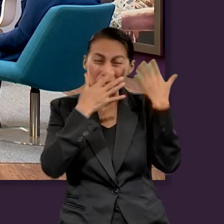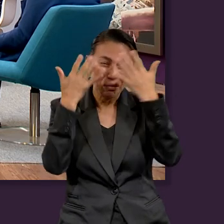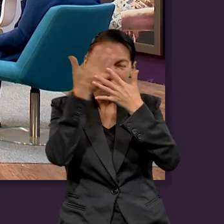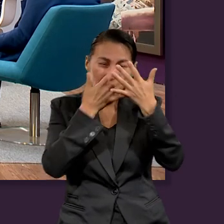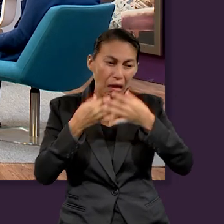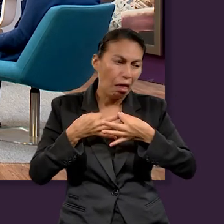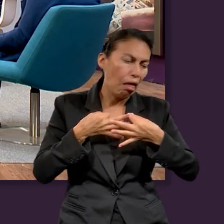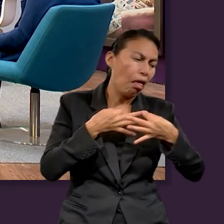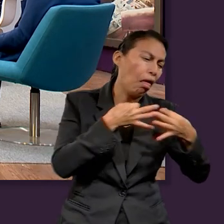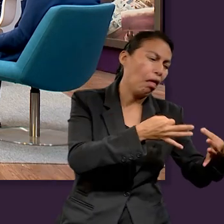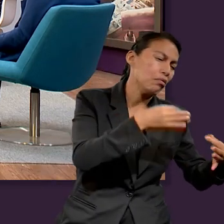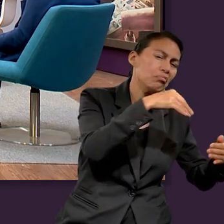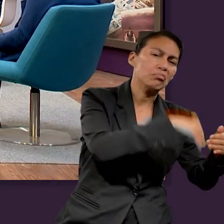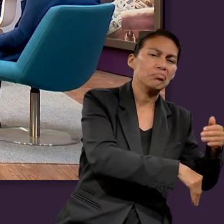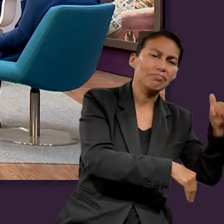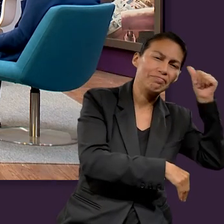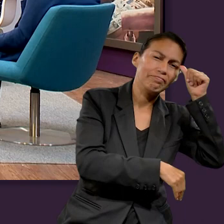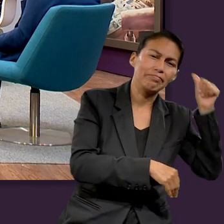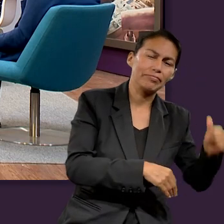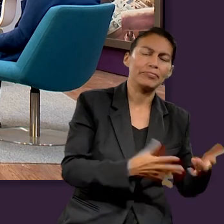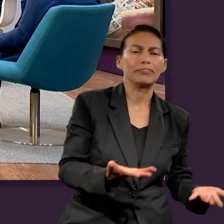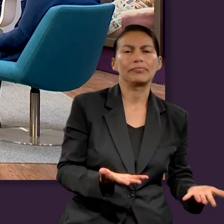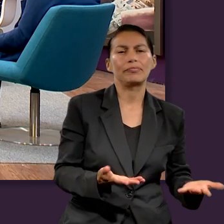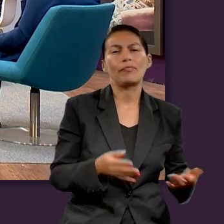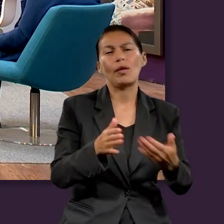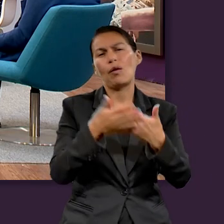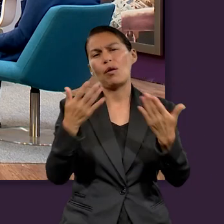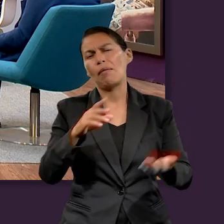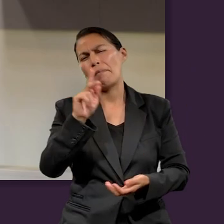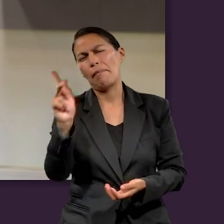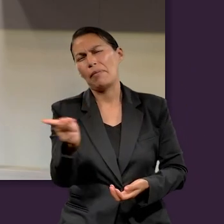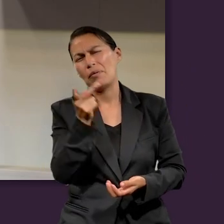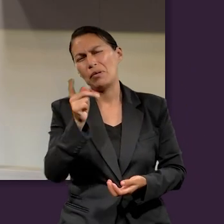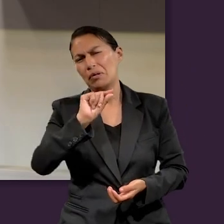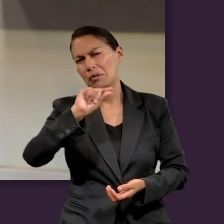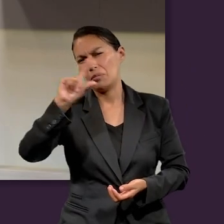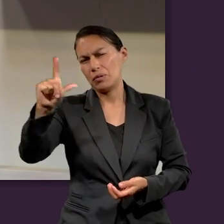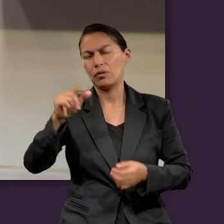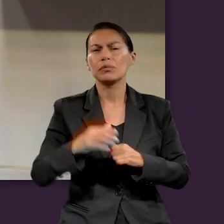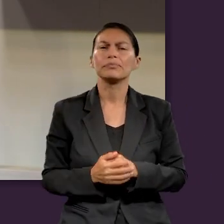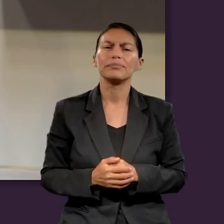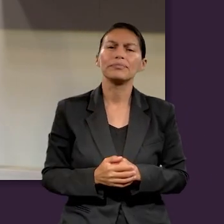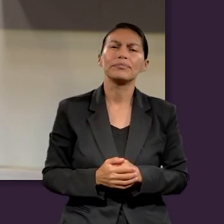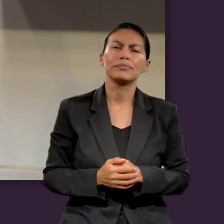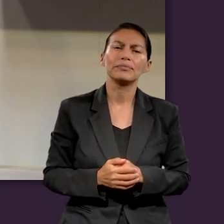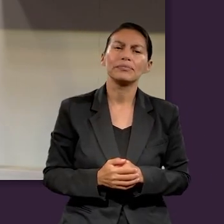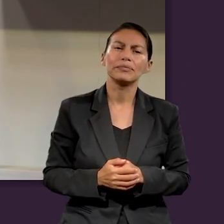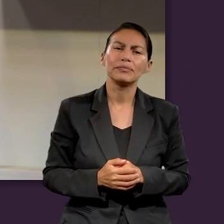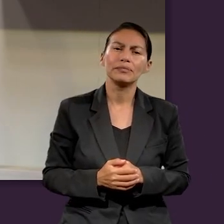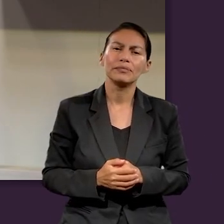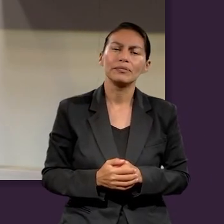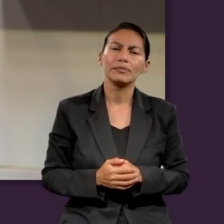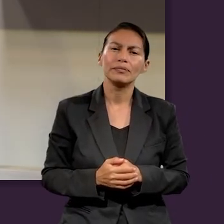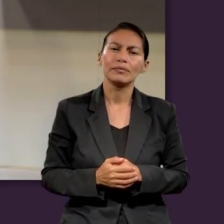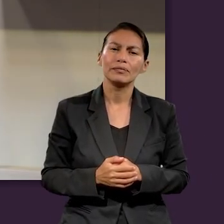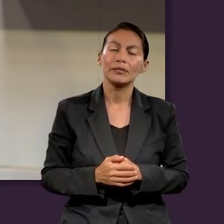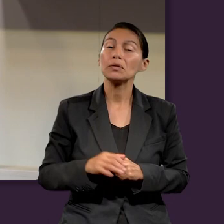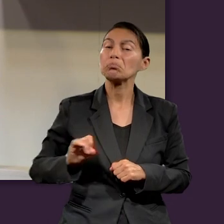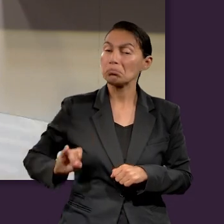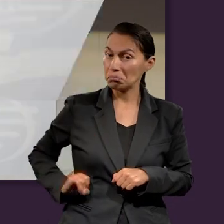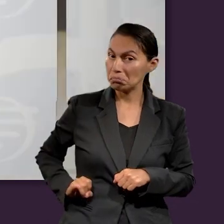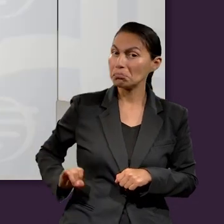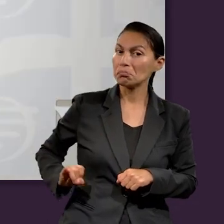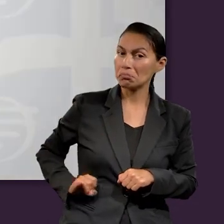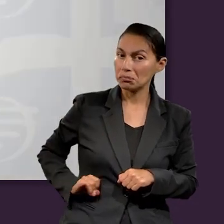sentido muy grave de pecado. Y para eso tenemos una pregunta para un experto, ¿verdad? La pregunta que tenemos